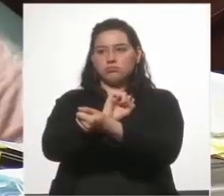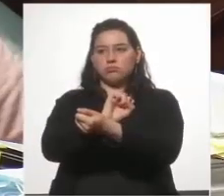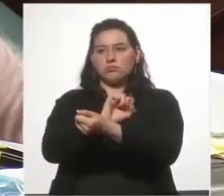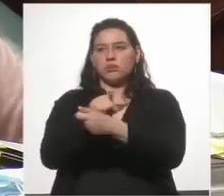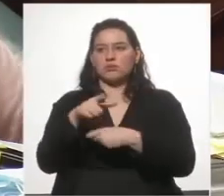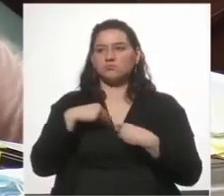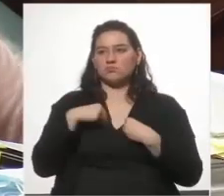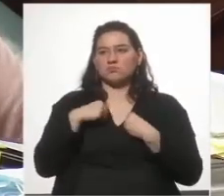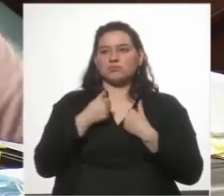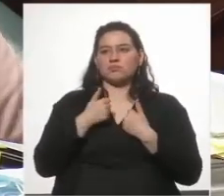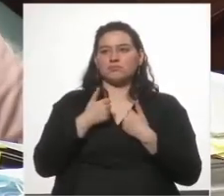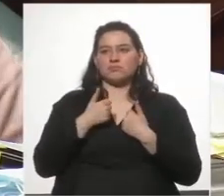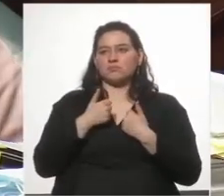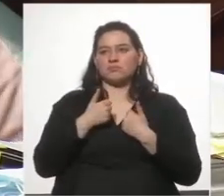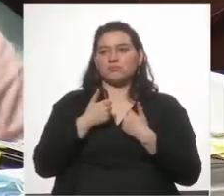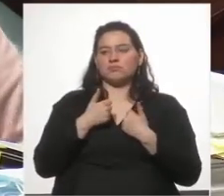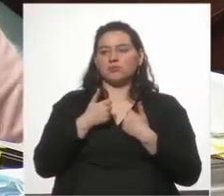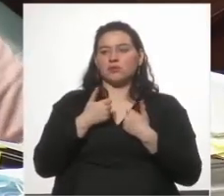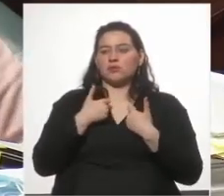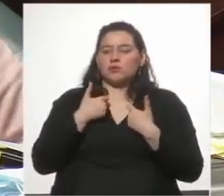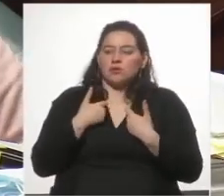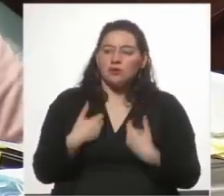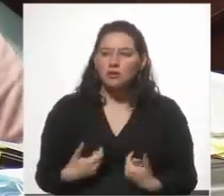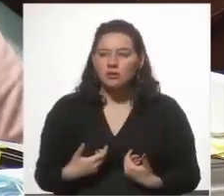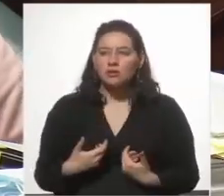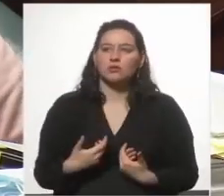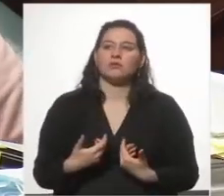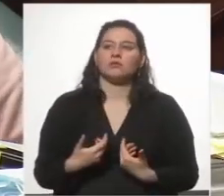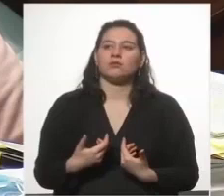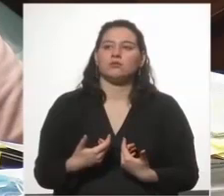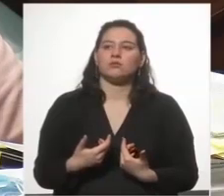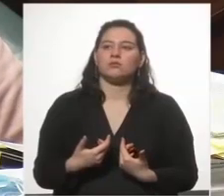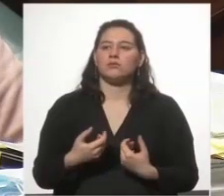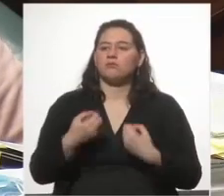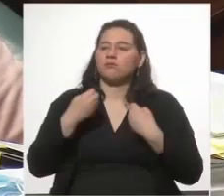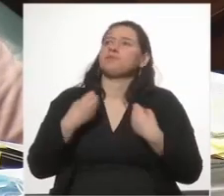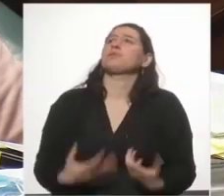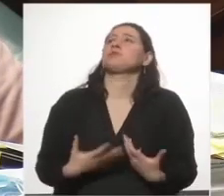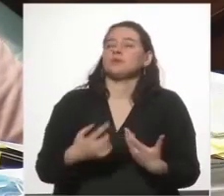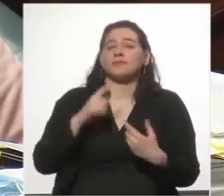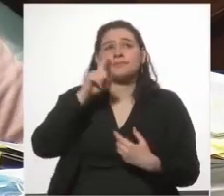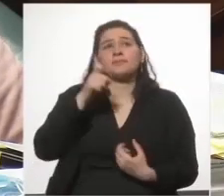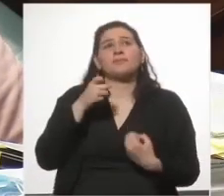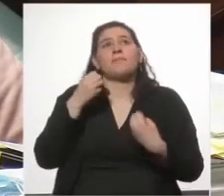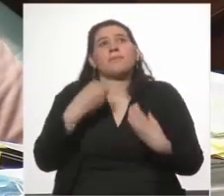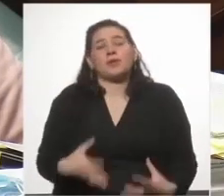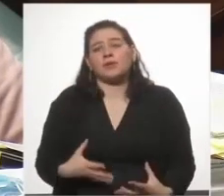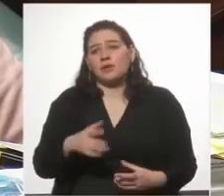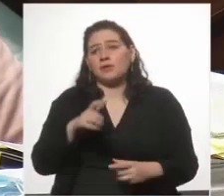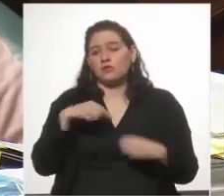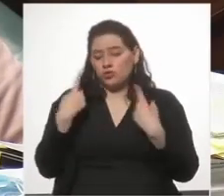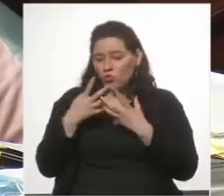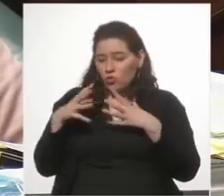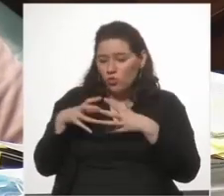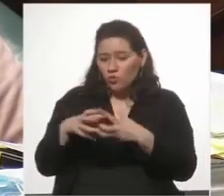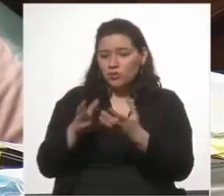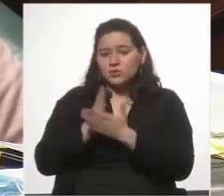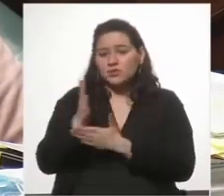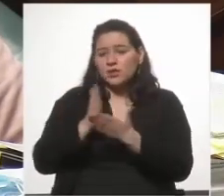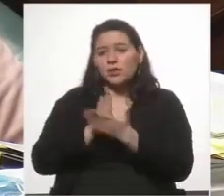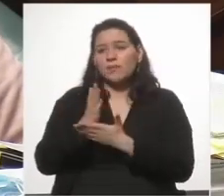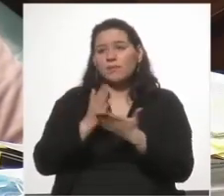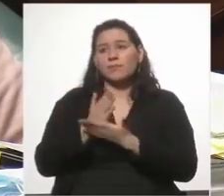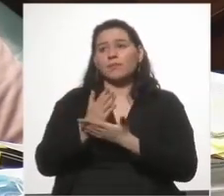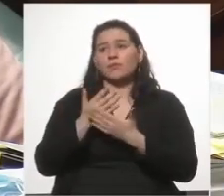ahí sentí que se me caía la historia otra vez encima. Y dije, ¿por qué? ¿Por qué nuestra generación sigue pagando los